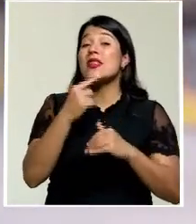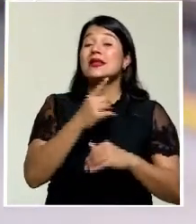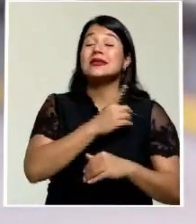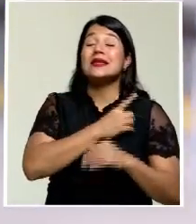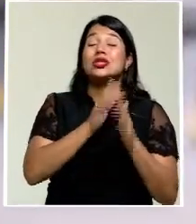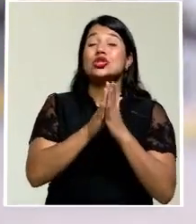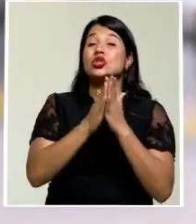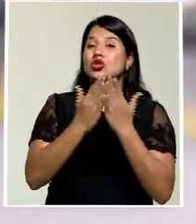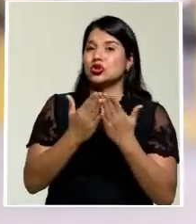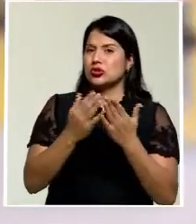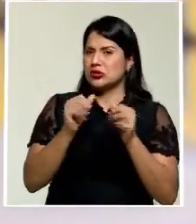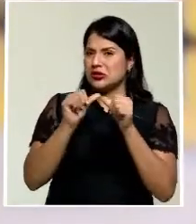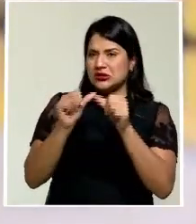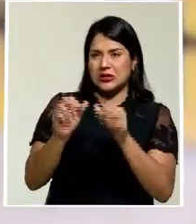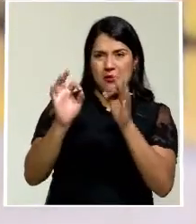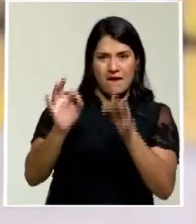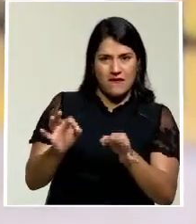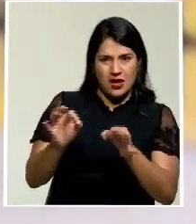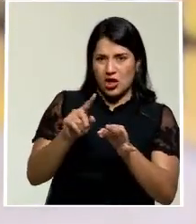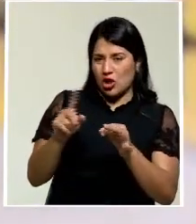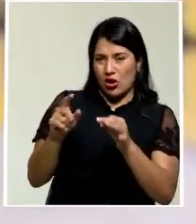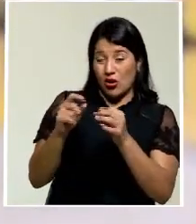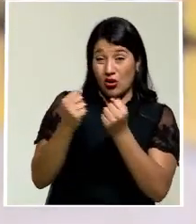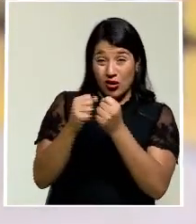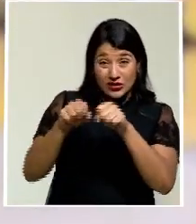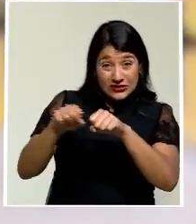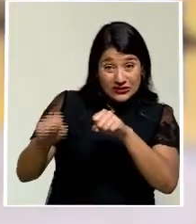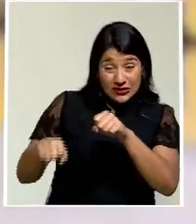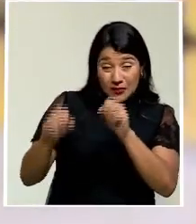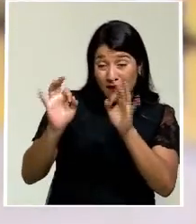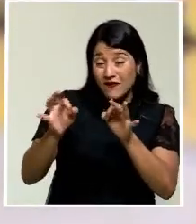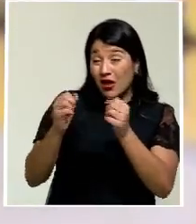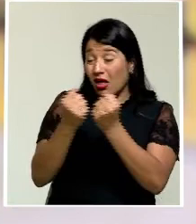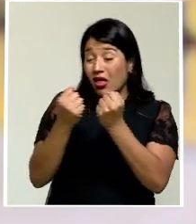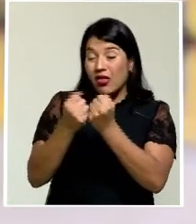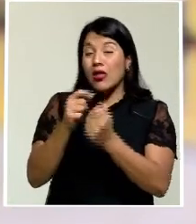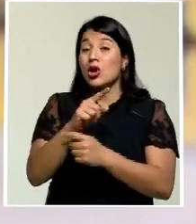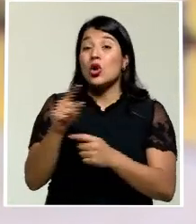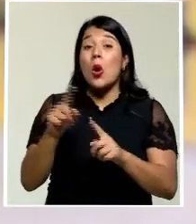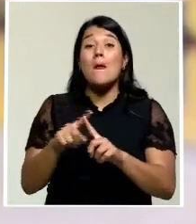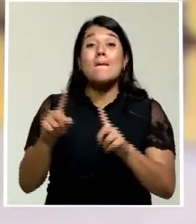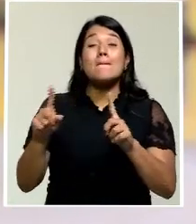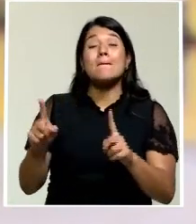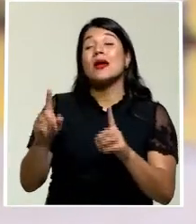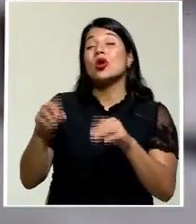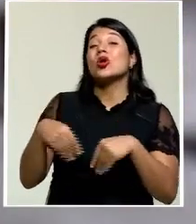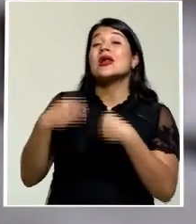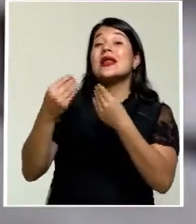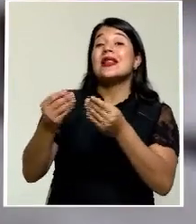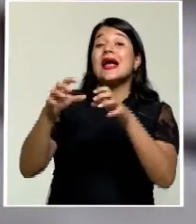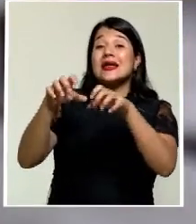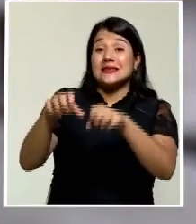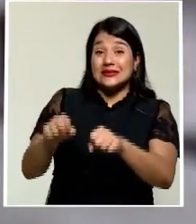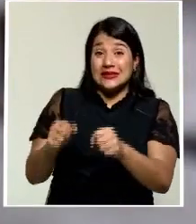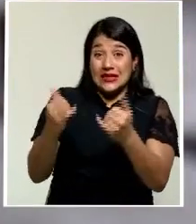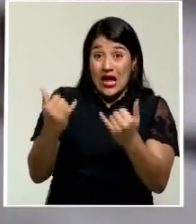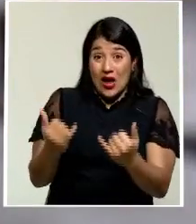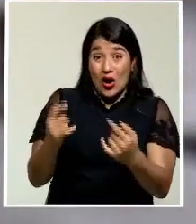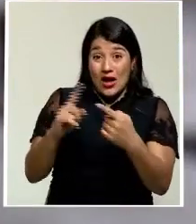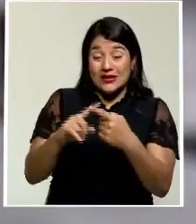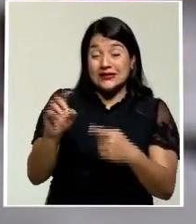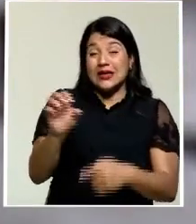colapsando el sistema. Sin embargo, las citas para formalizar la solicitud se están dando en este momento hasta enero.